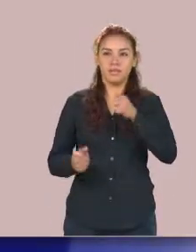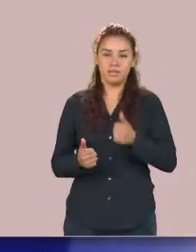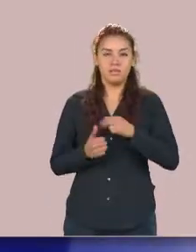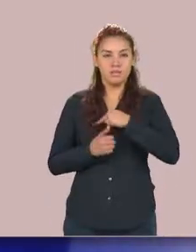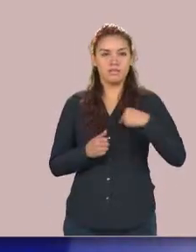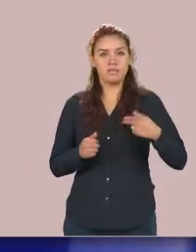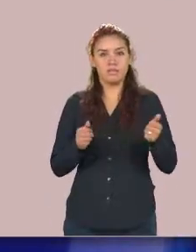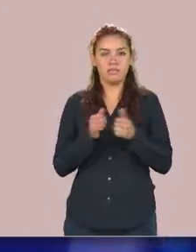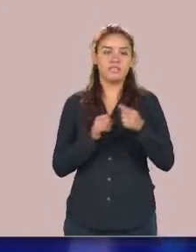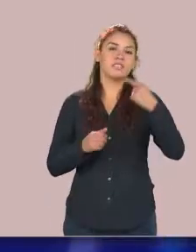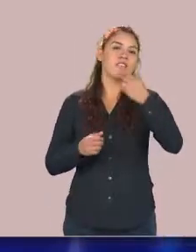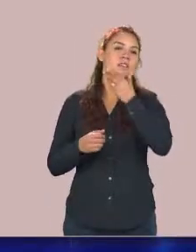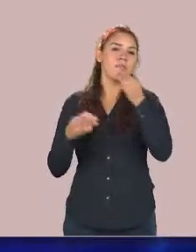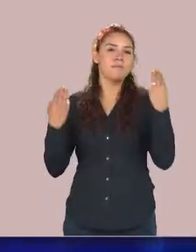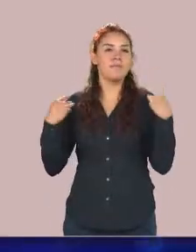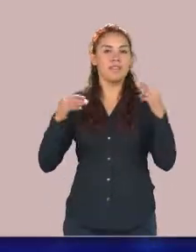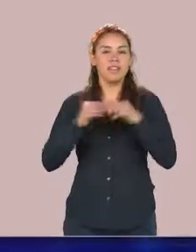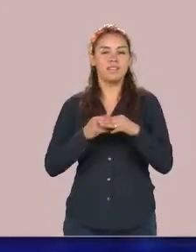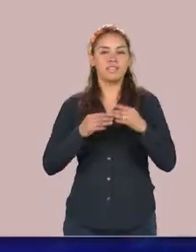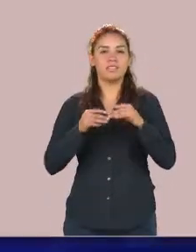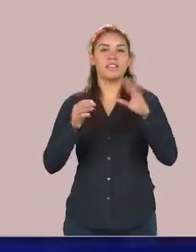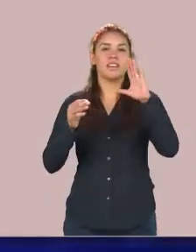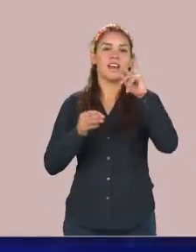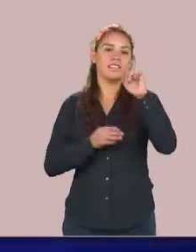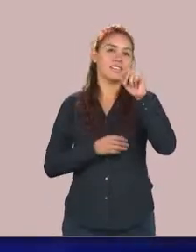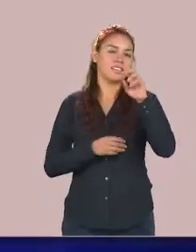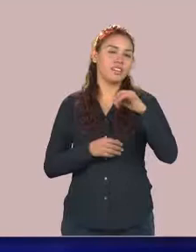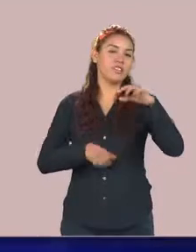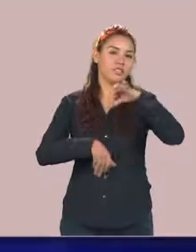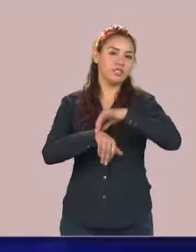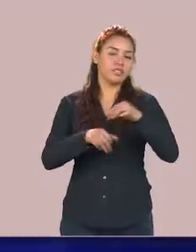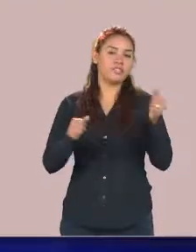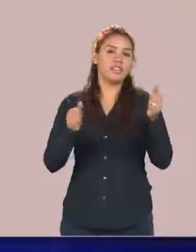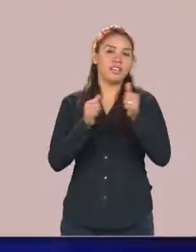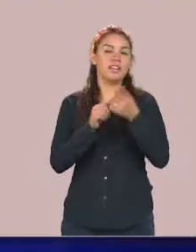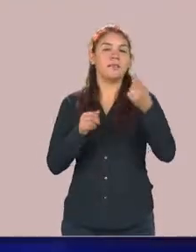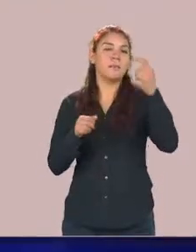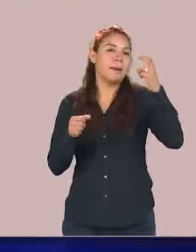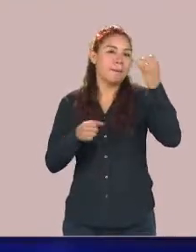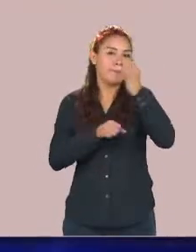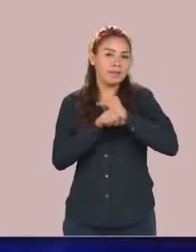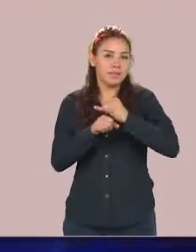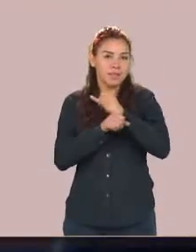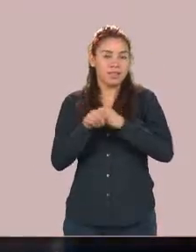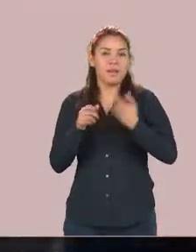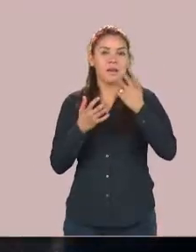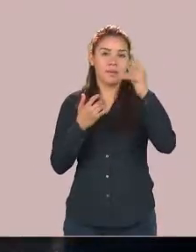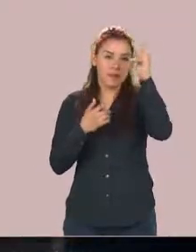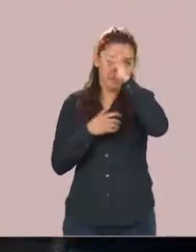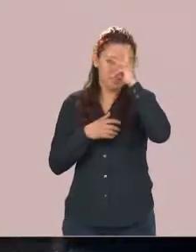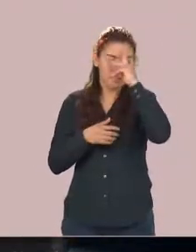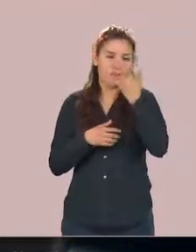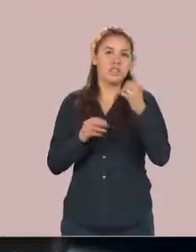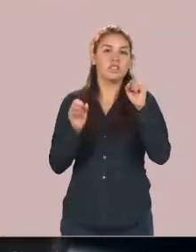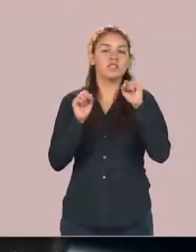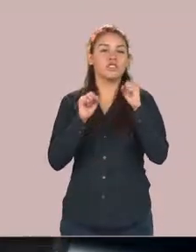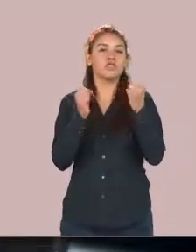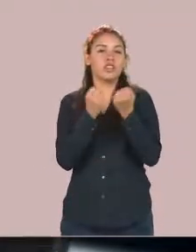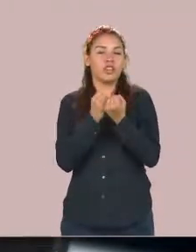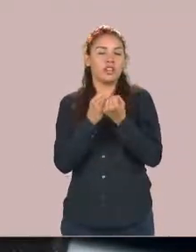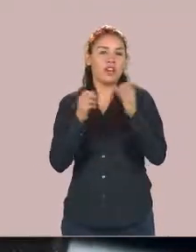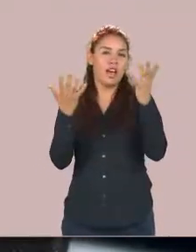Luis Humberto Garza Vázquez doctor en educación tanatólogo terapeuta familiar y sociólogo docente de la unidad académica